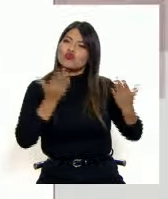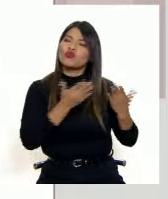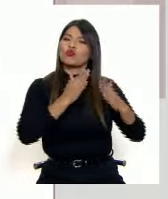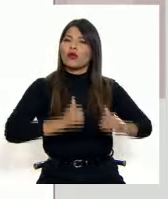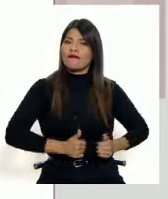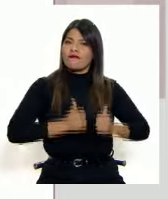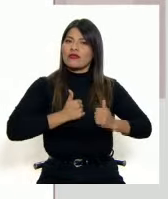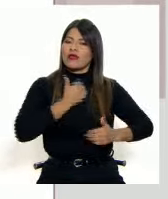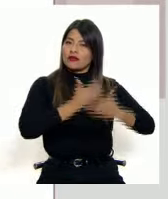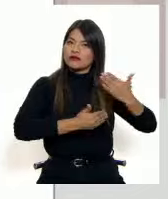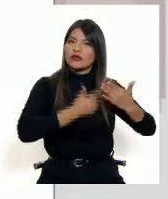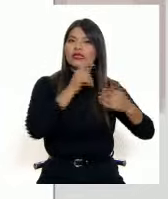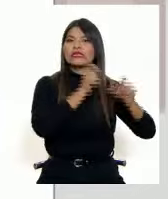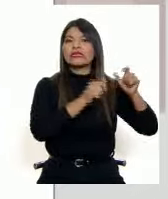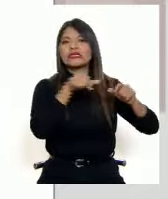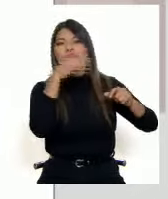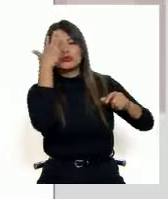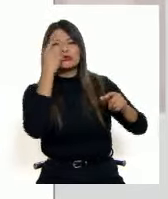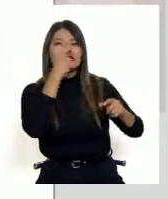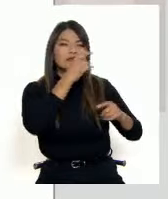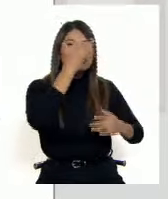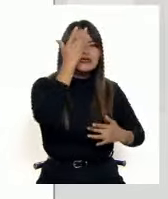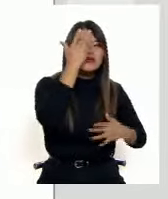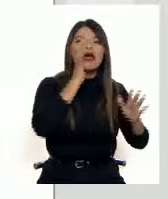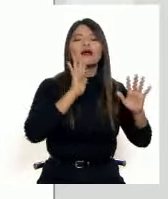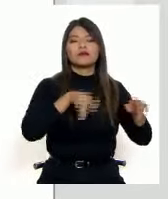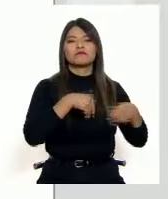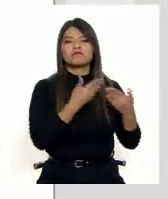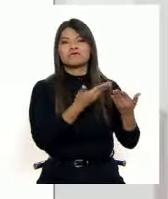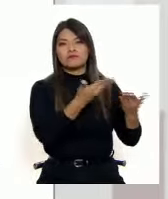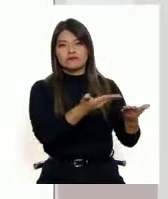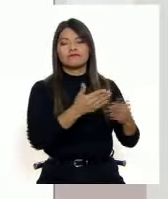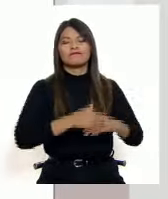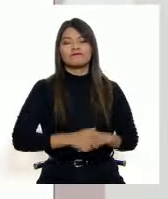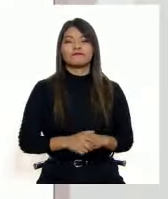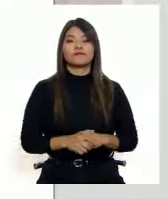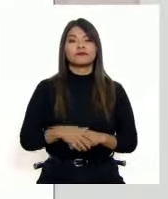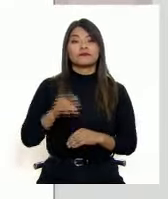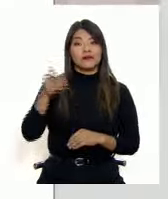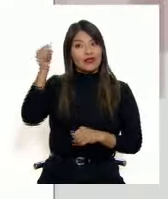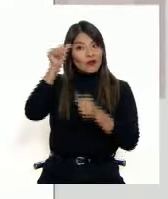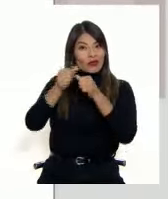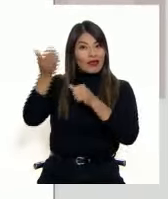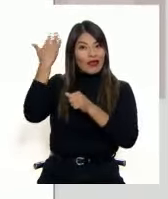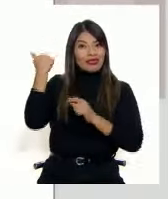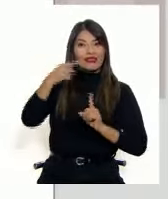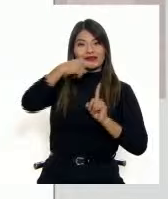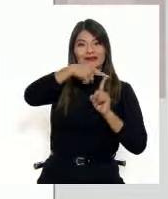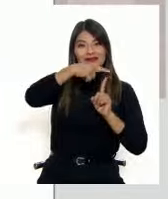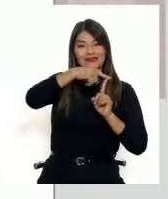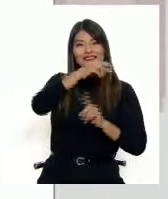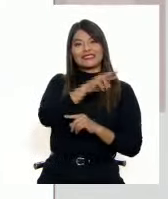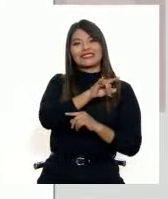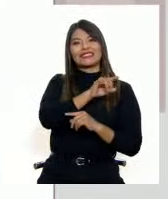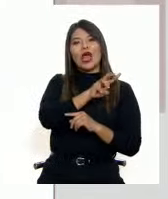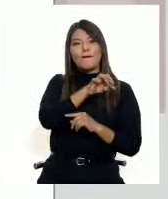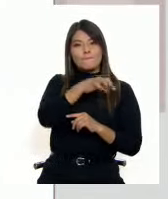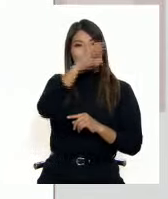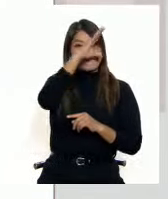personas que pudieron resultar heridas. Bueno, hemos visto ya las imágenes donde Donald Trump, al verse,